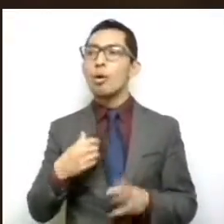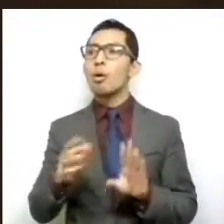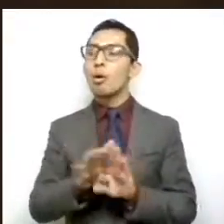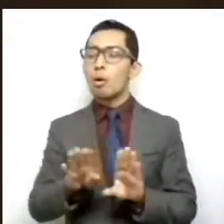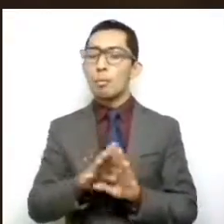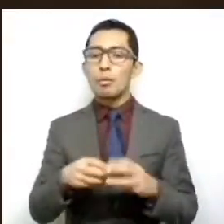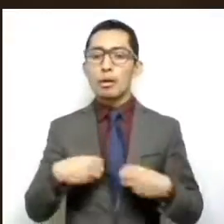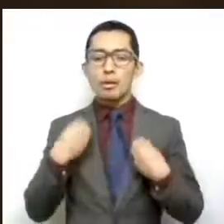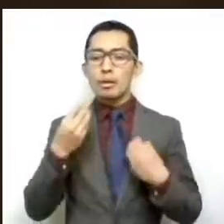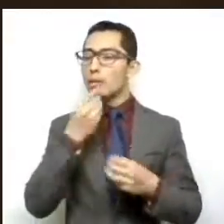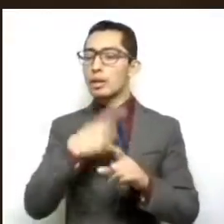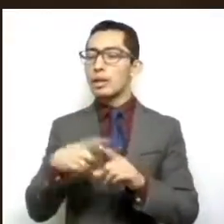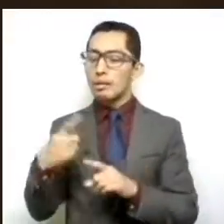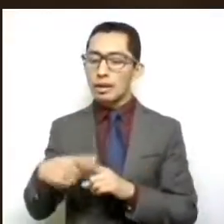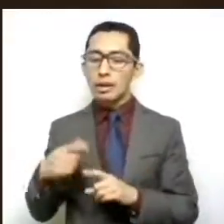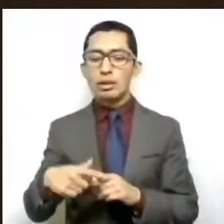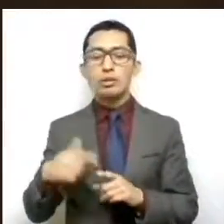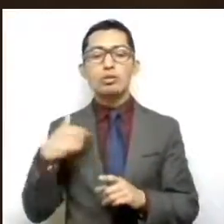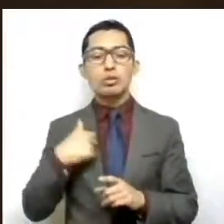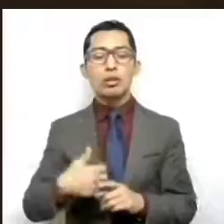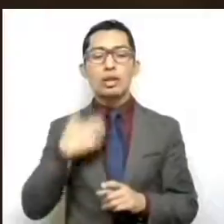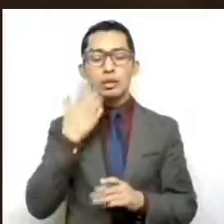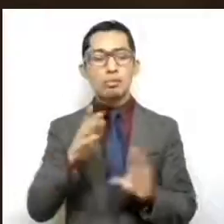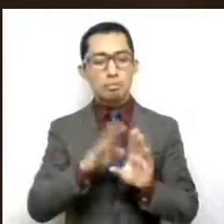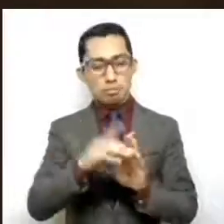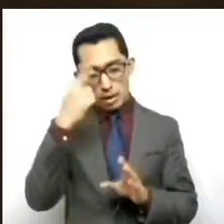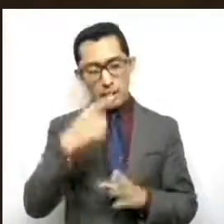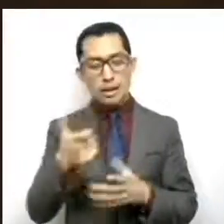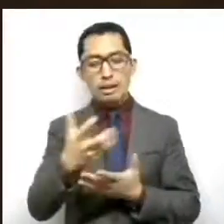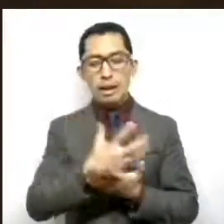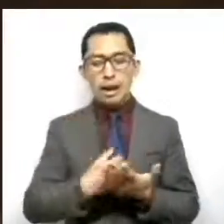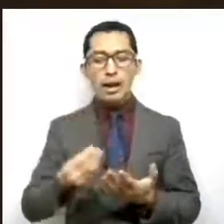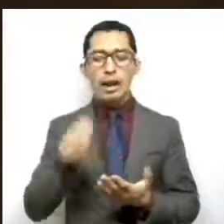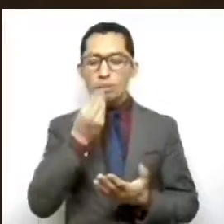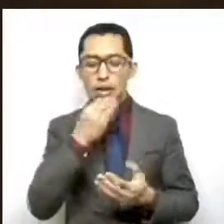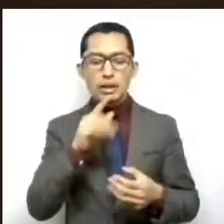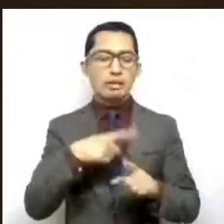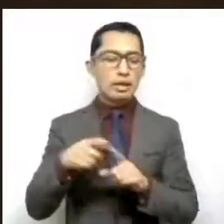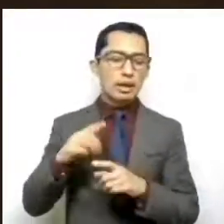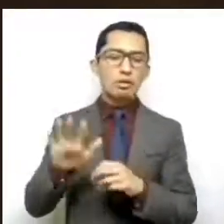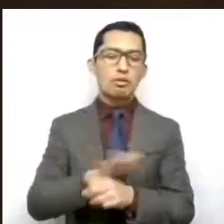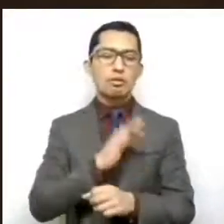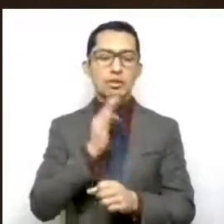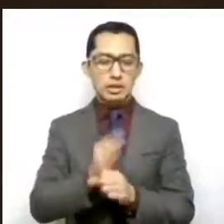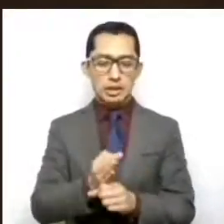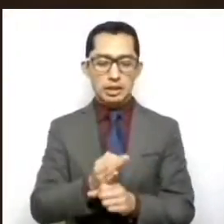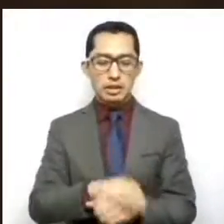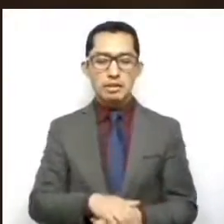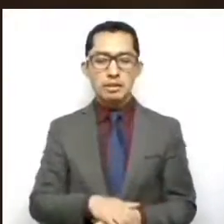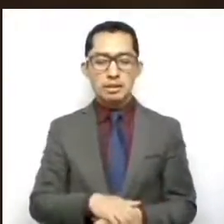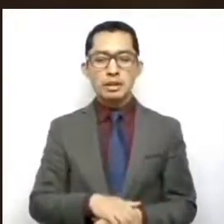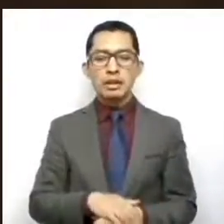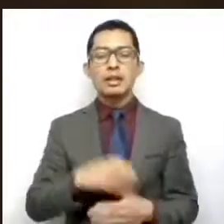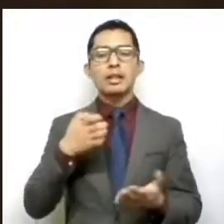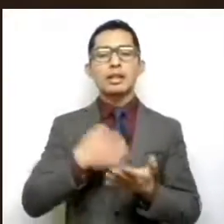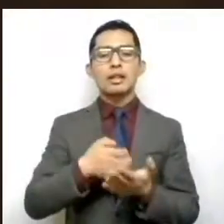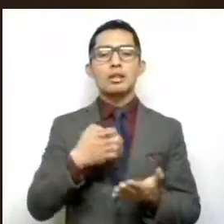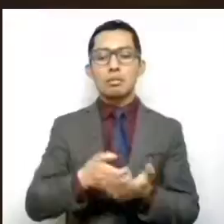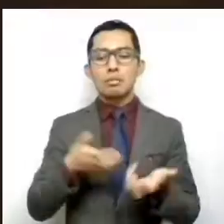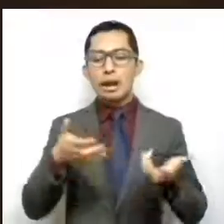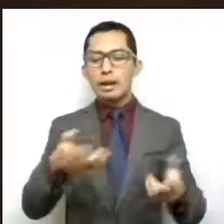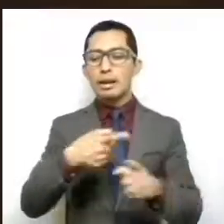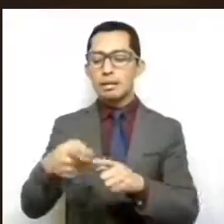de tener acceso a actividades que permitan obtener ingresos básicos. Determinar el alcance de la economía informal y